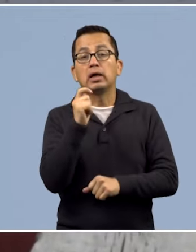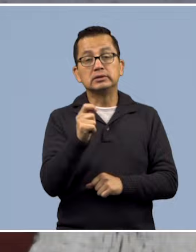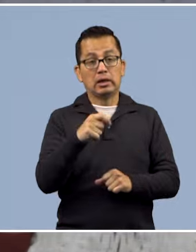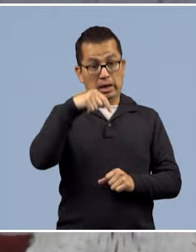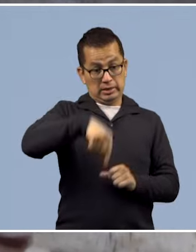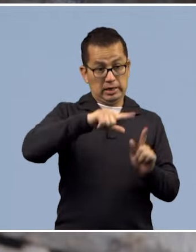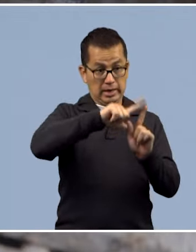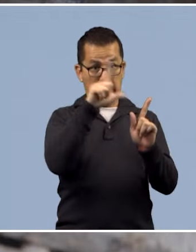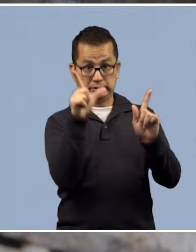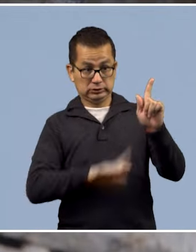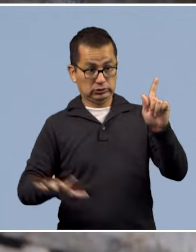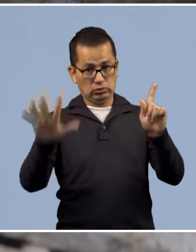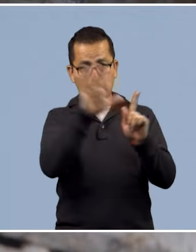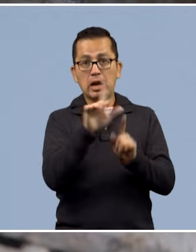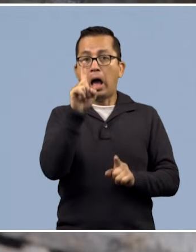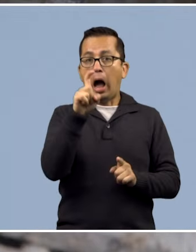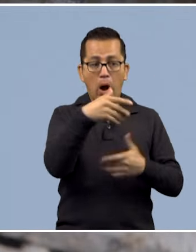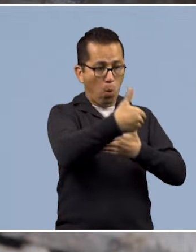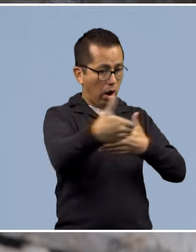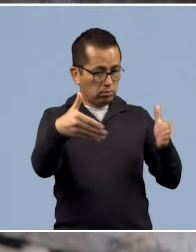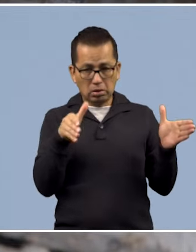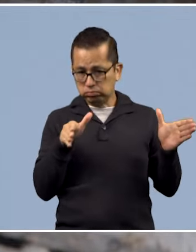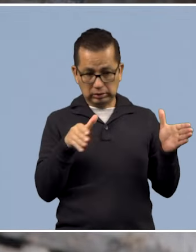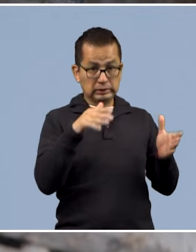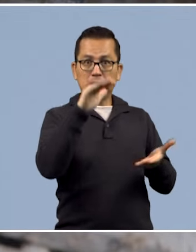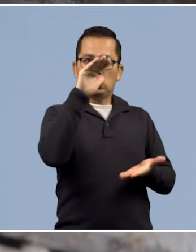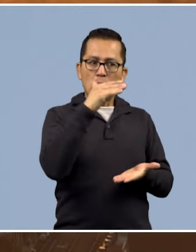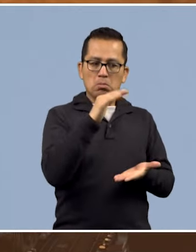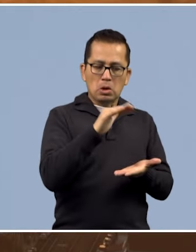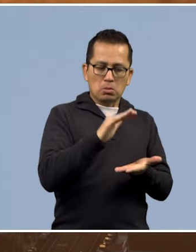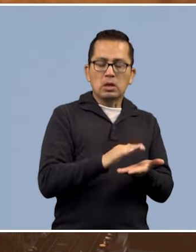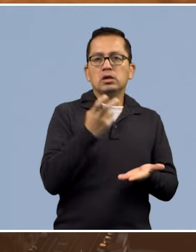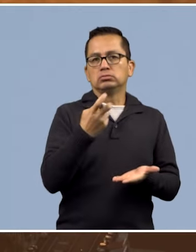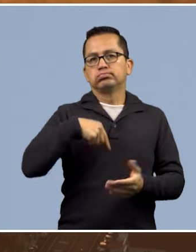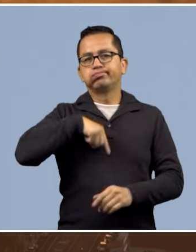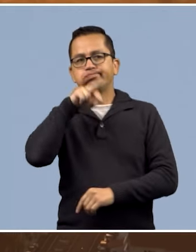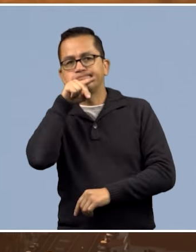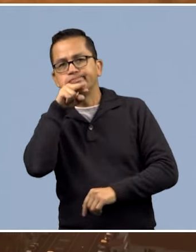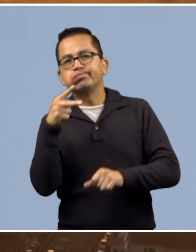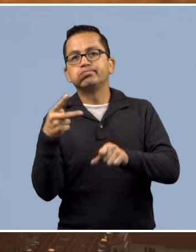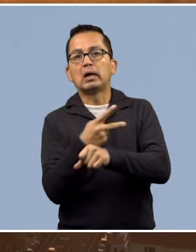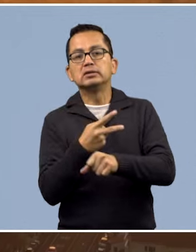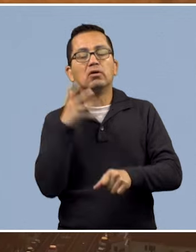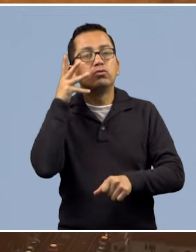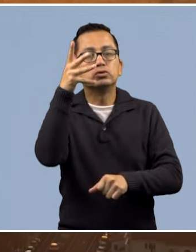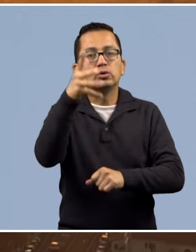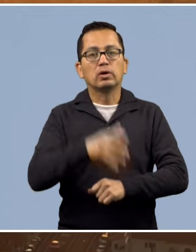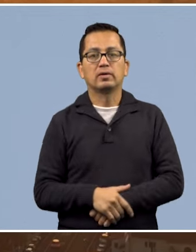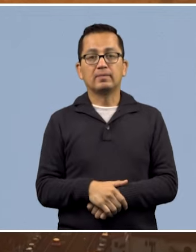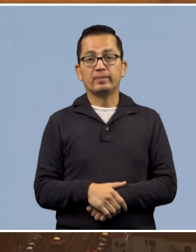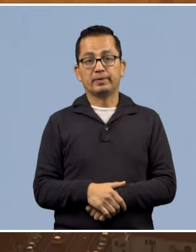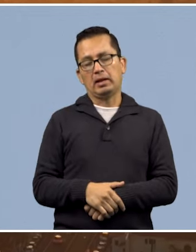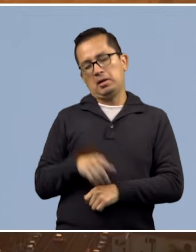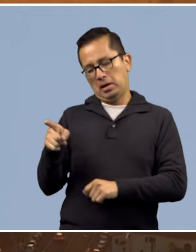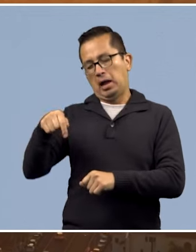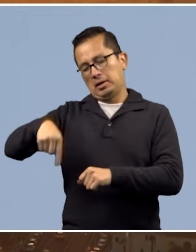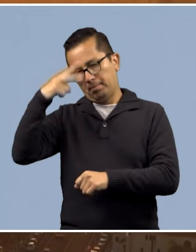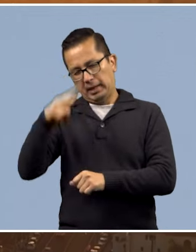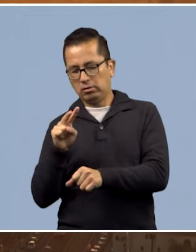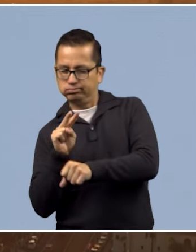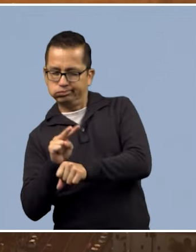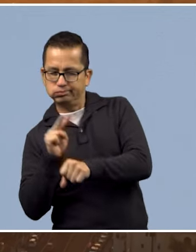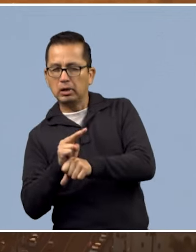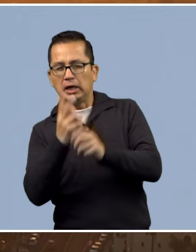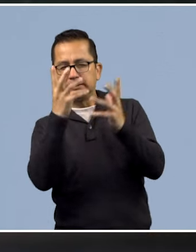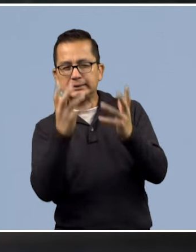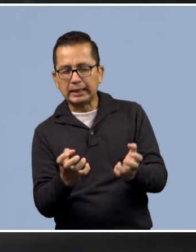que suministran el agua en varios estados del país comiencen a escasear. De acuerdo con el último registro del monitor de sequía